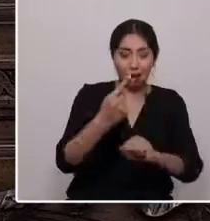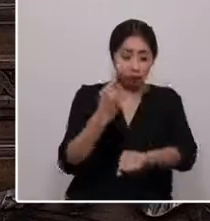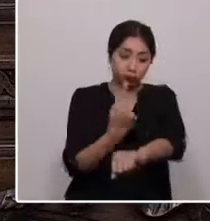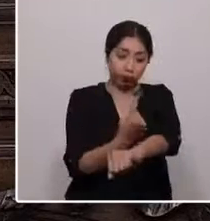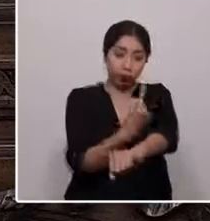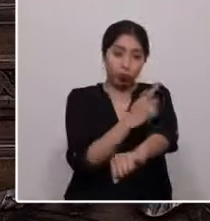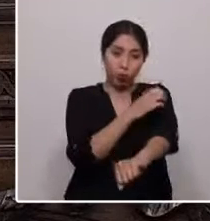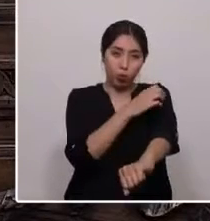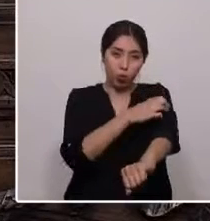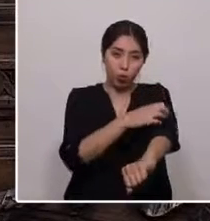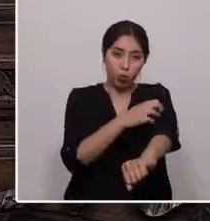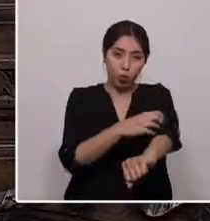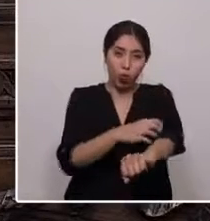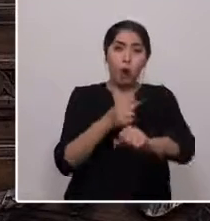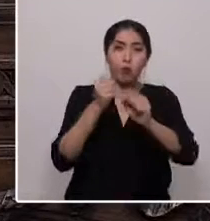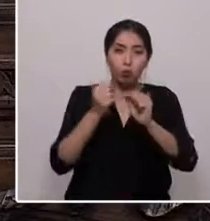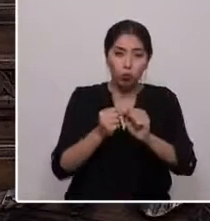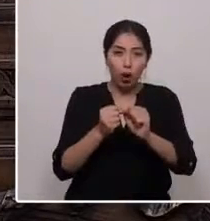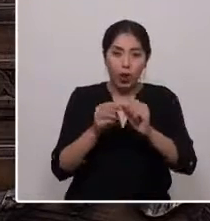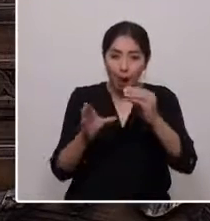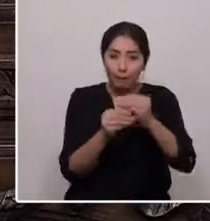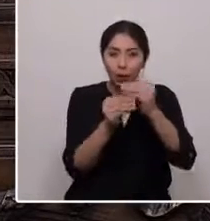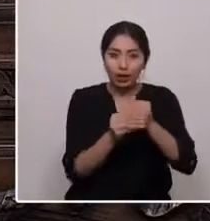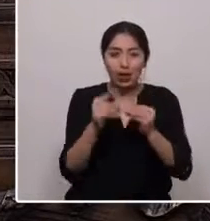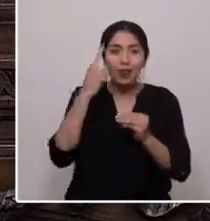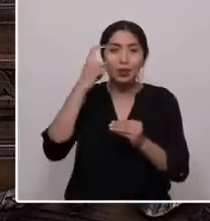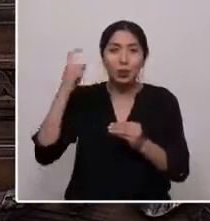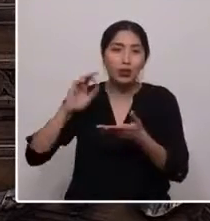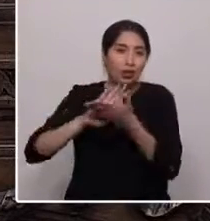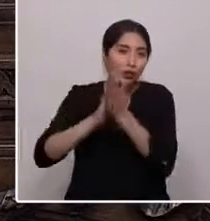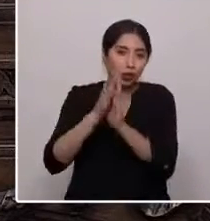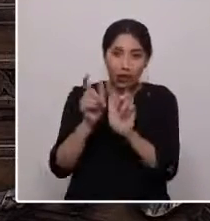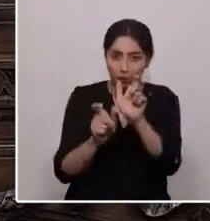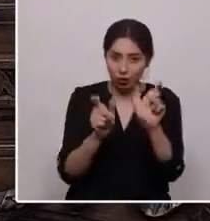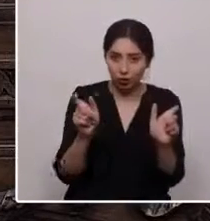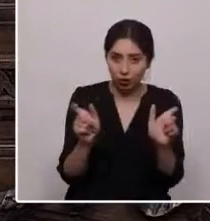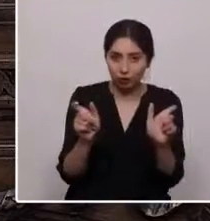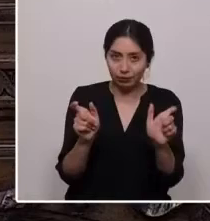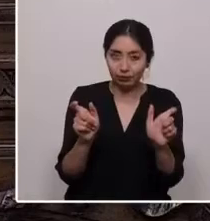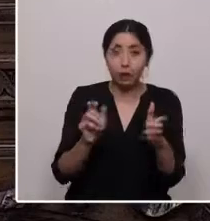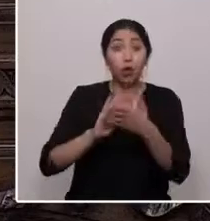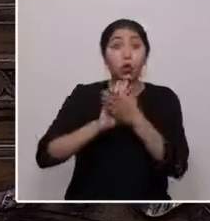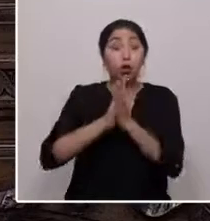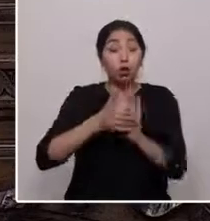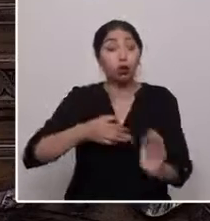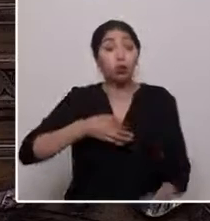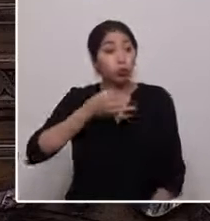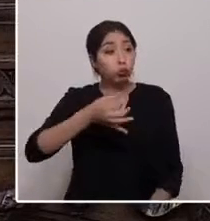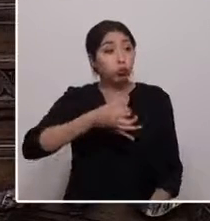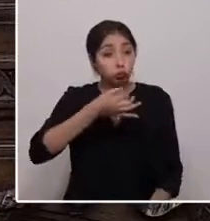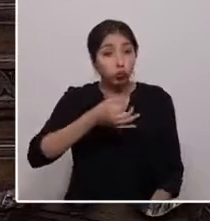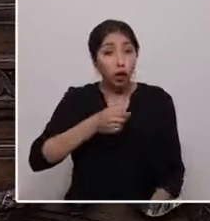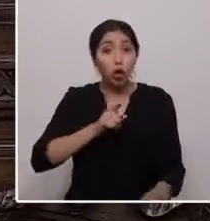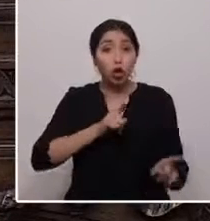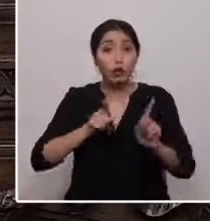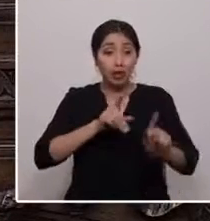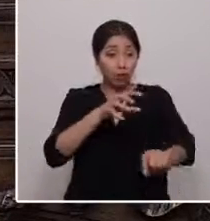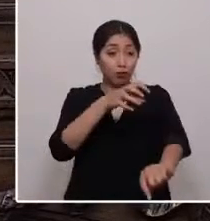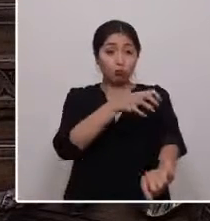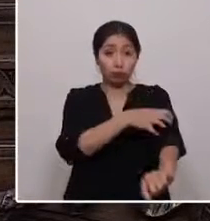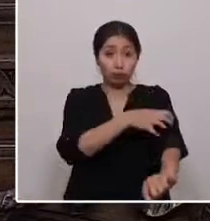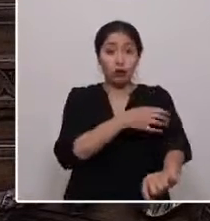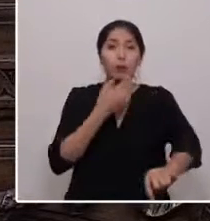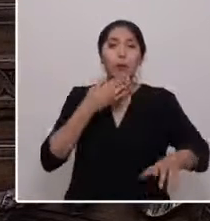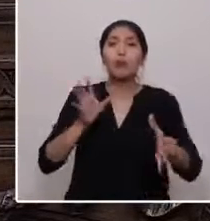sueños de todas y todos sus habitantes. Por todo lo anterior, desde la Coordinadora Nahuel Bute y desde los movimientos sociales constituyentes,